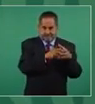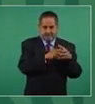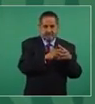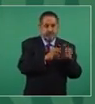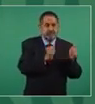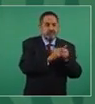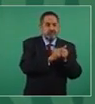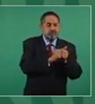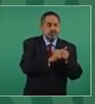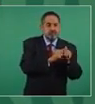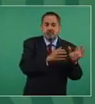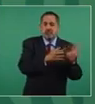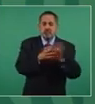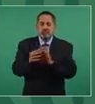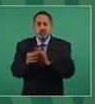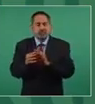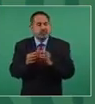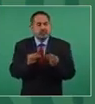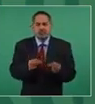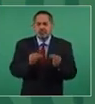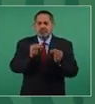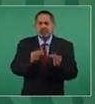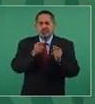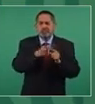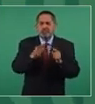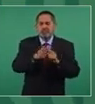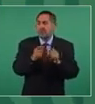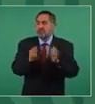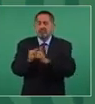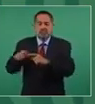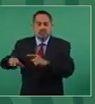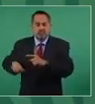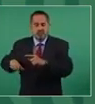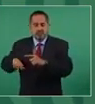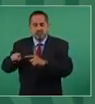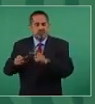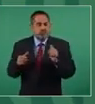los negocios que se hacían con el gobierno